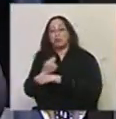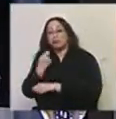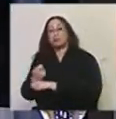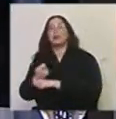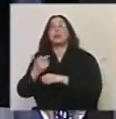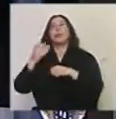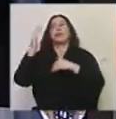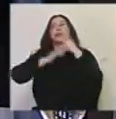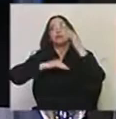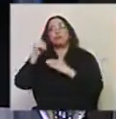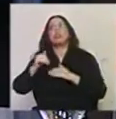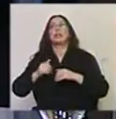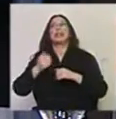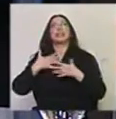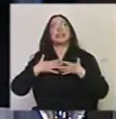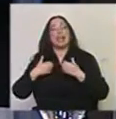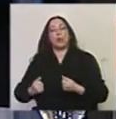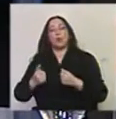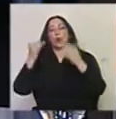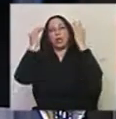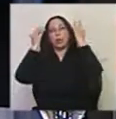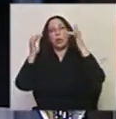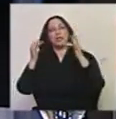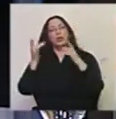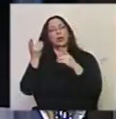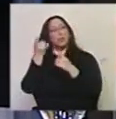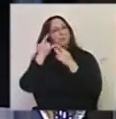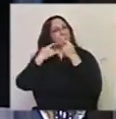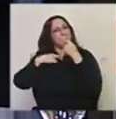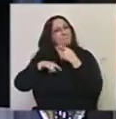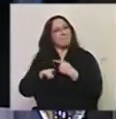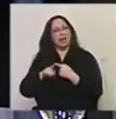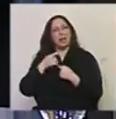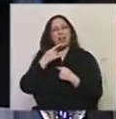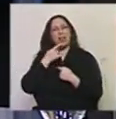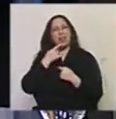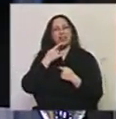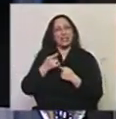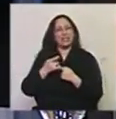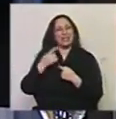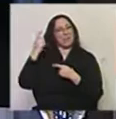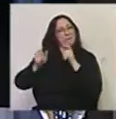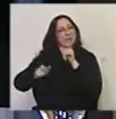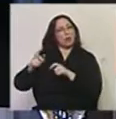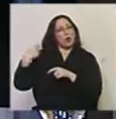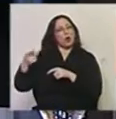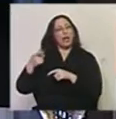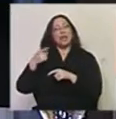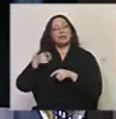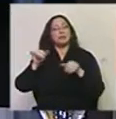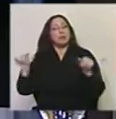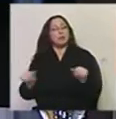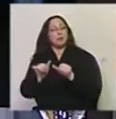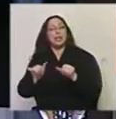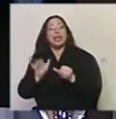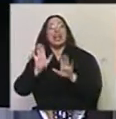salud, en educación. Pero están aquellos que señalan que si es estrictamente una actividad de